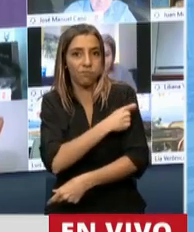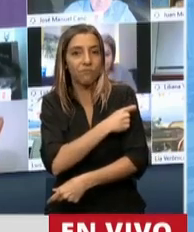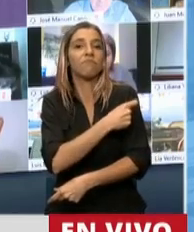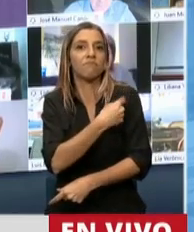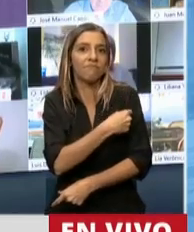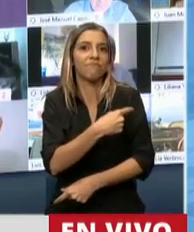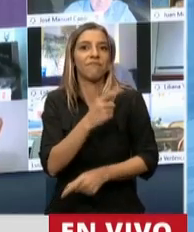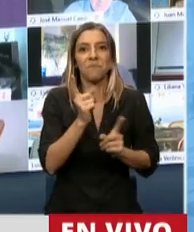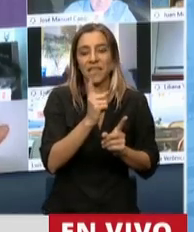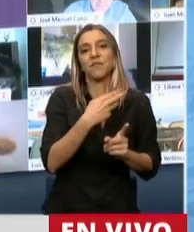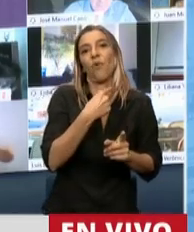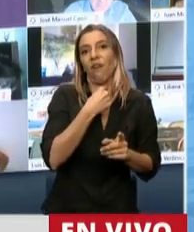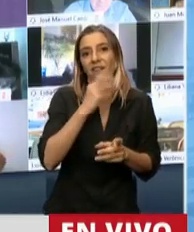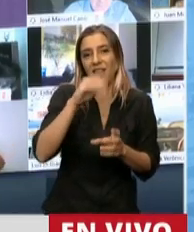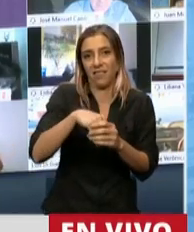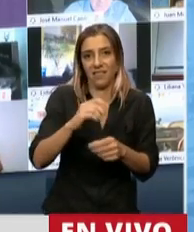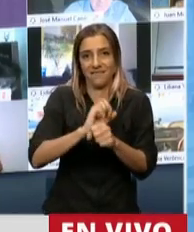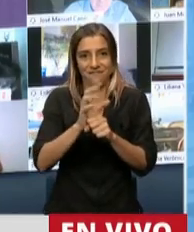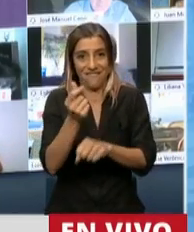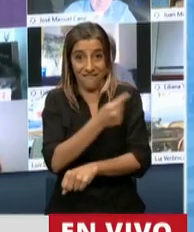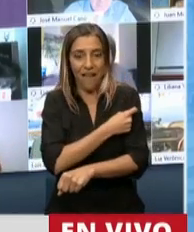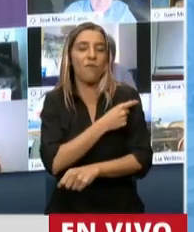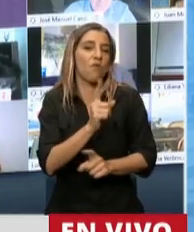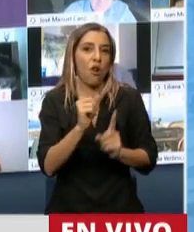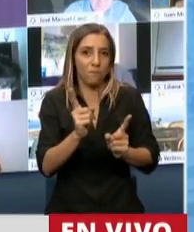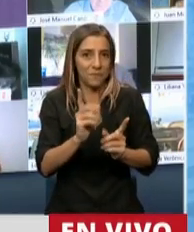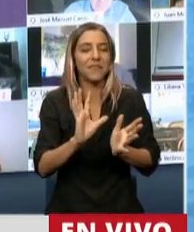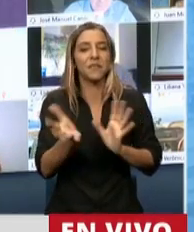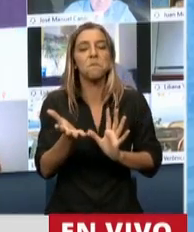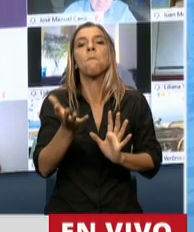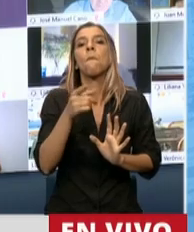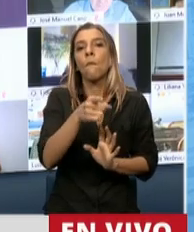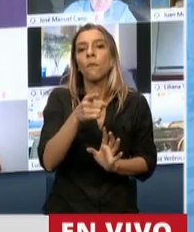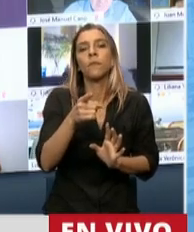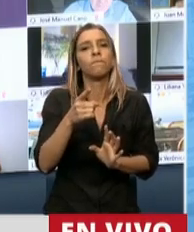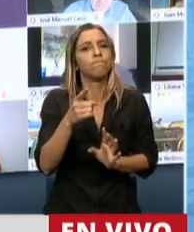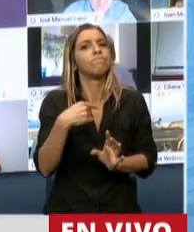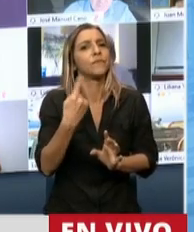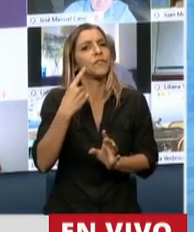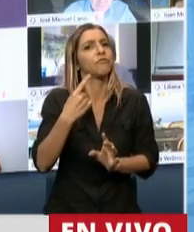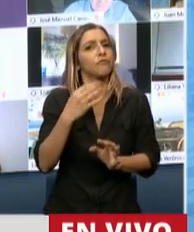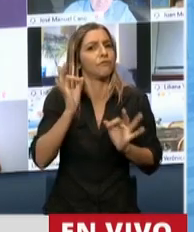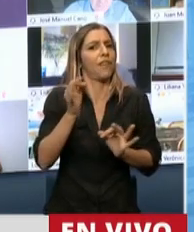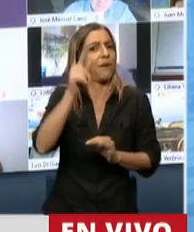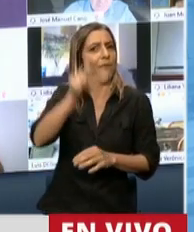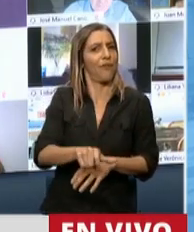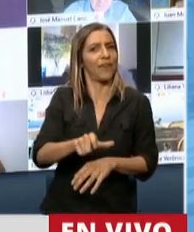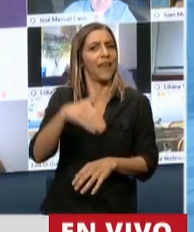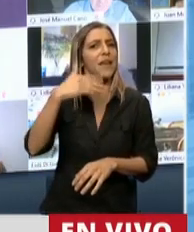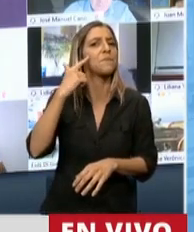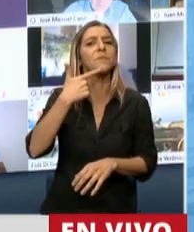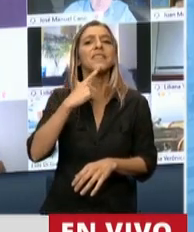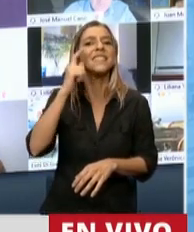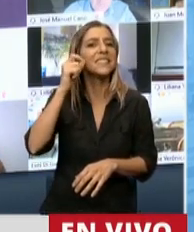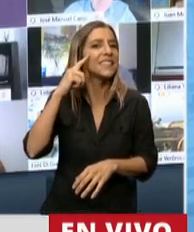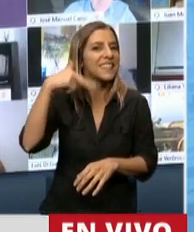argentino bonaerense como nosotros, que mañana cumpliría años, primer Nobel de Medicina César Milstein. Bueno,